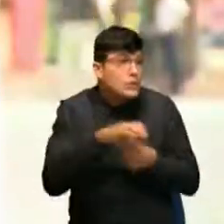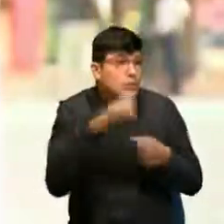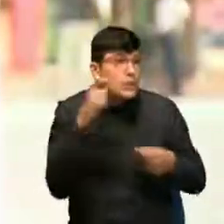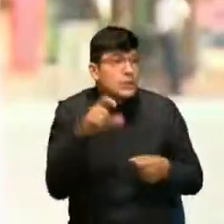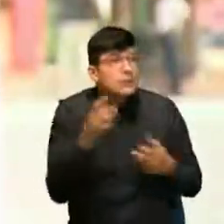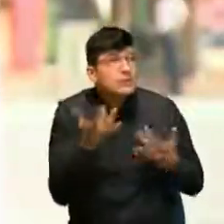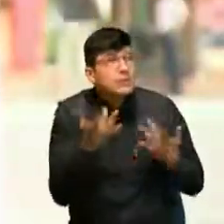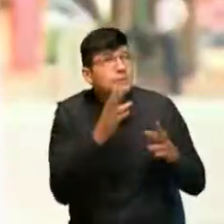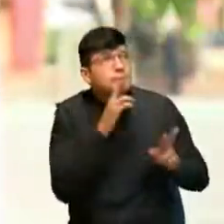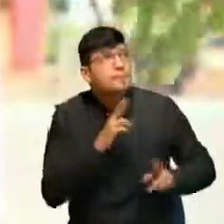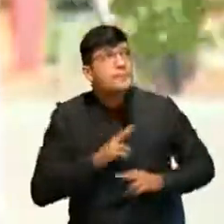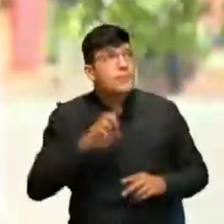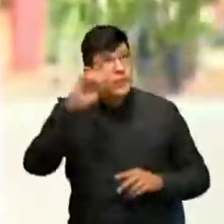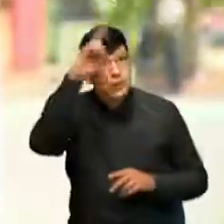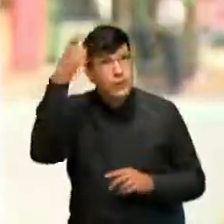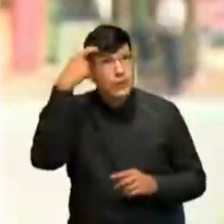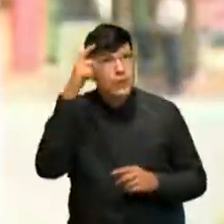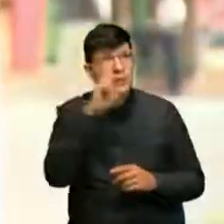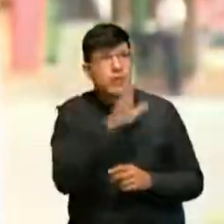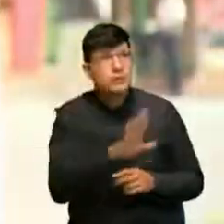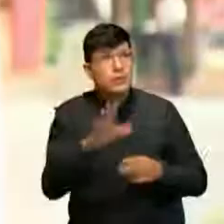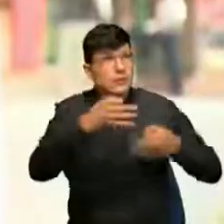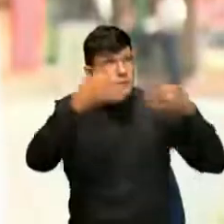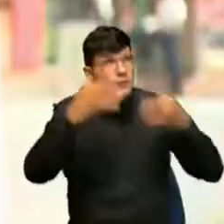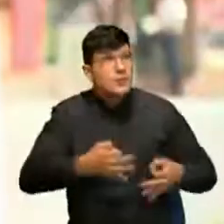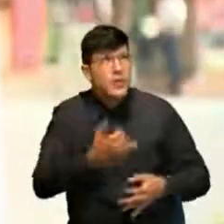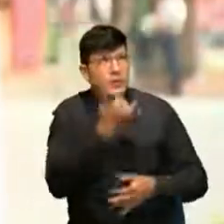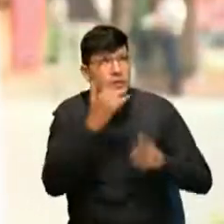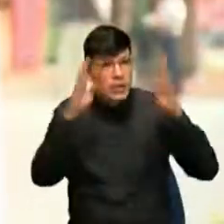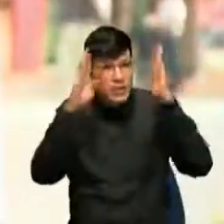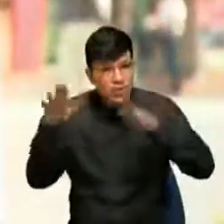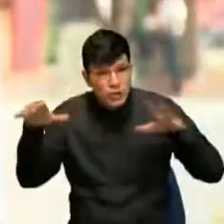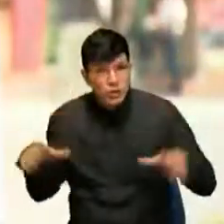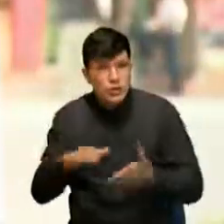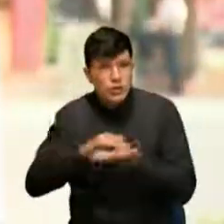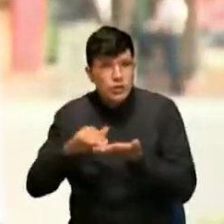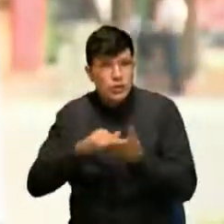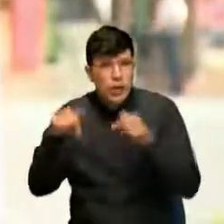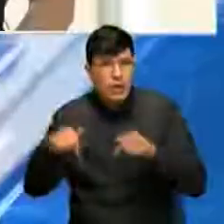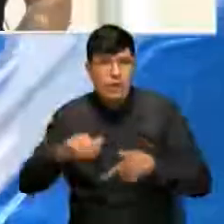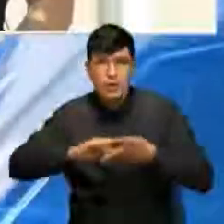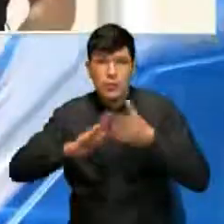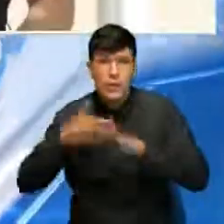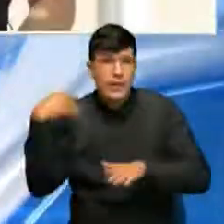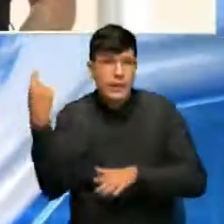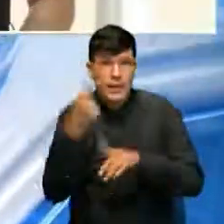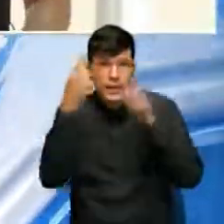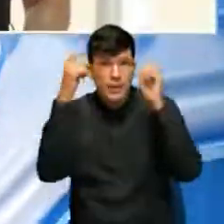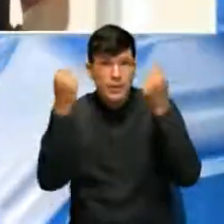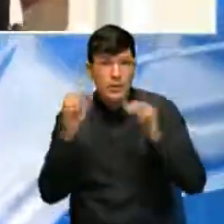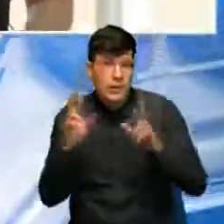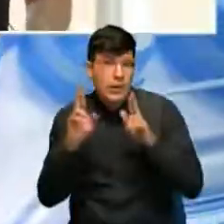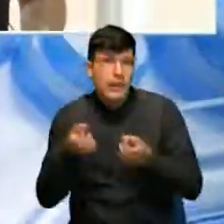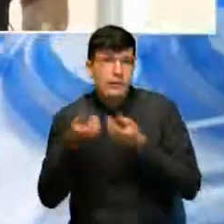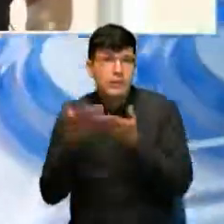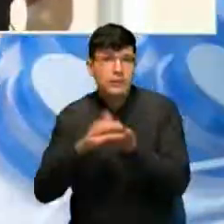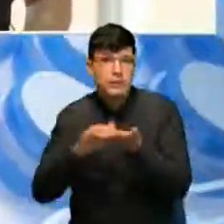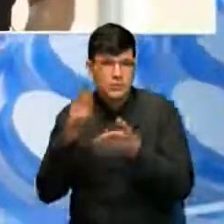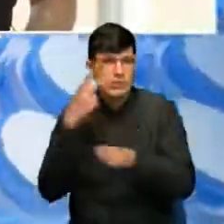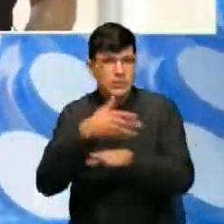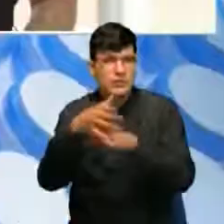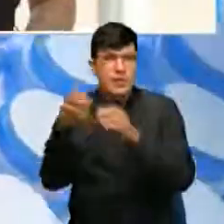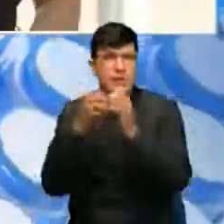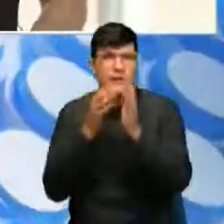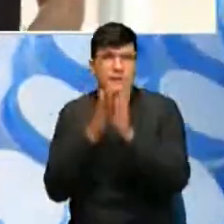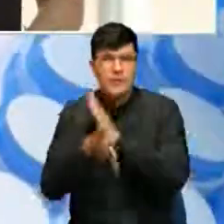que el gobierno nacional dé una respuesta contundente a estos hechos que preocupan también a toda la comunidad. Esta es toda la información por el momento. Continúen ustedes con